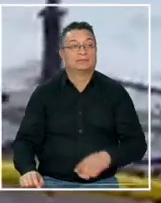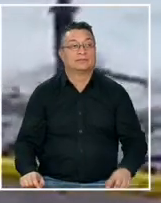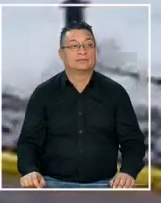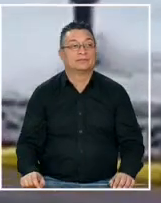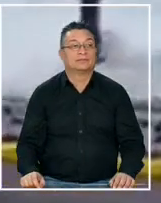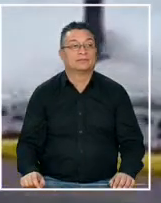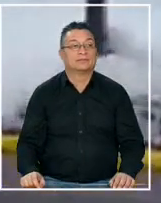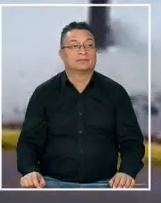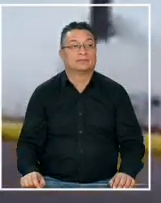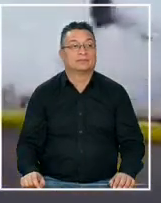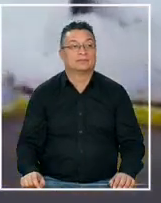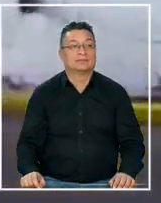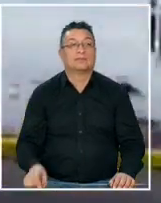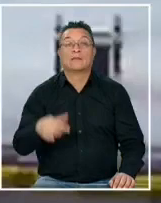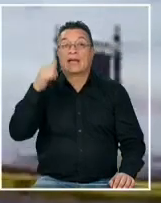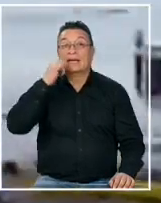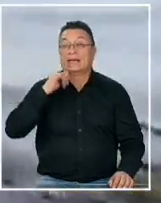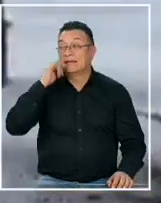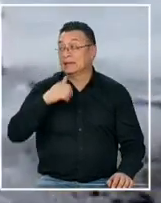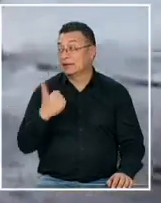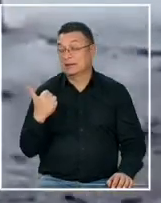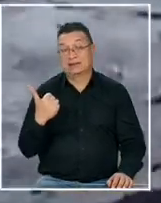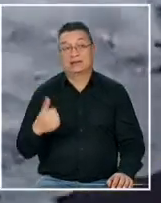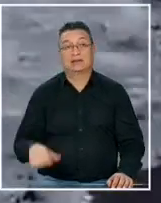esta fue la postal en Iquique